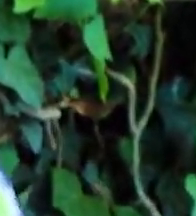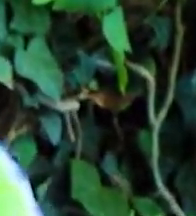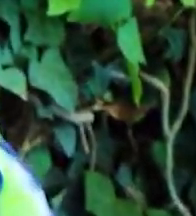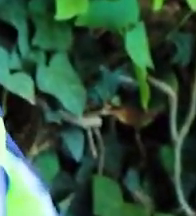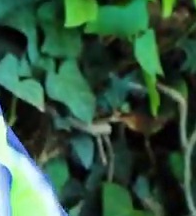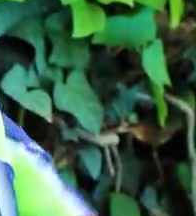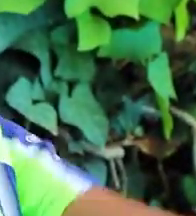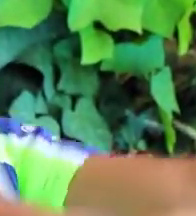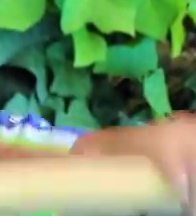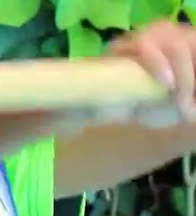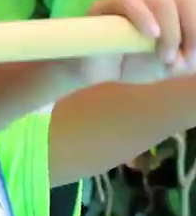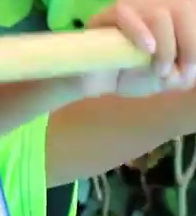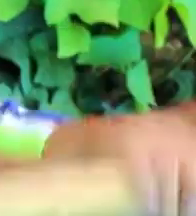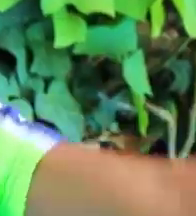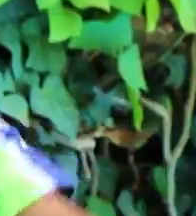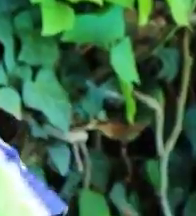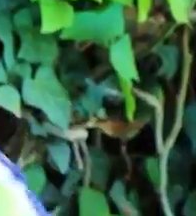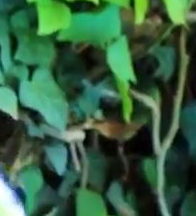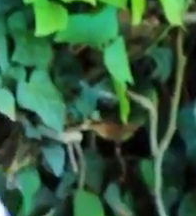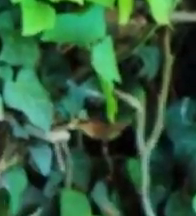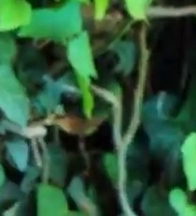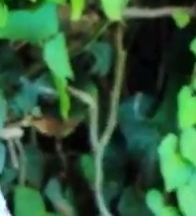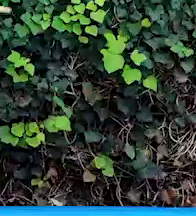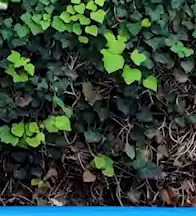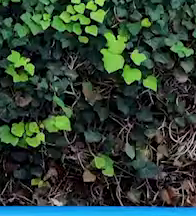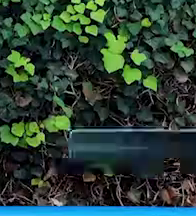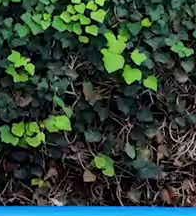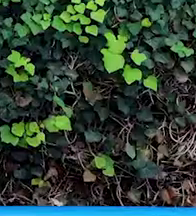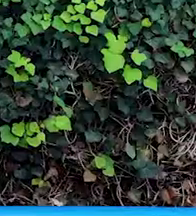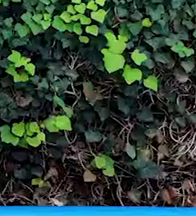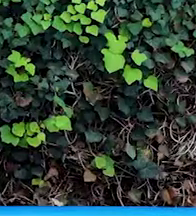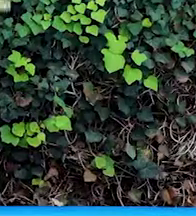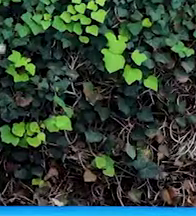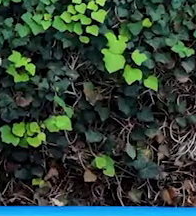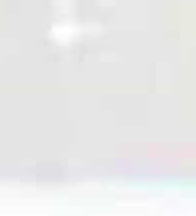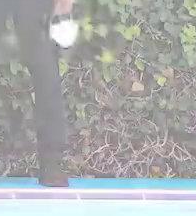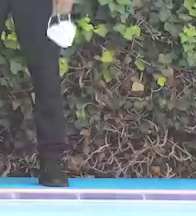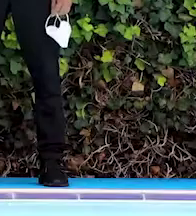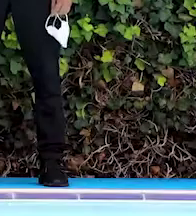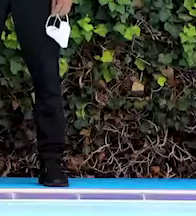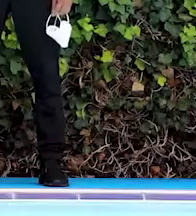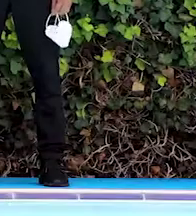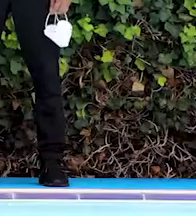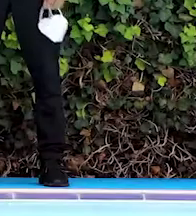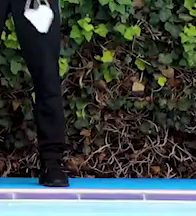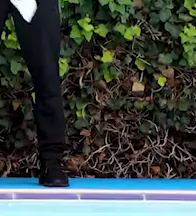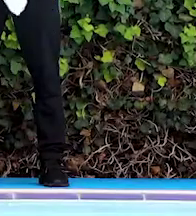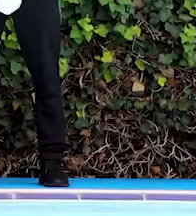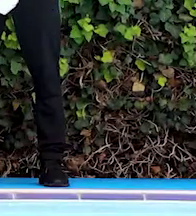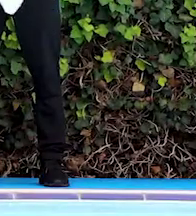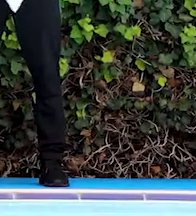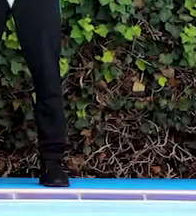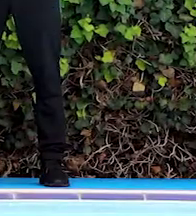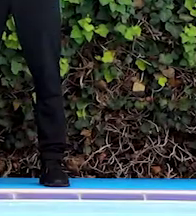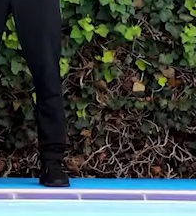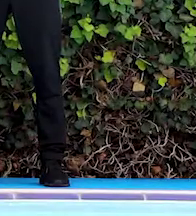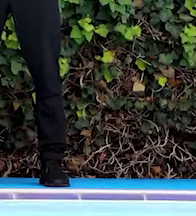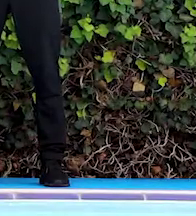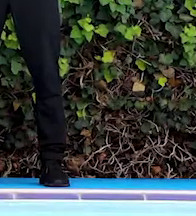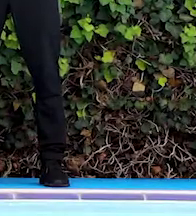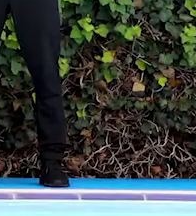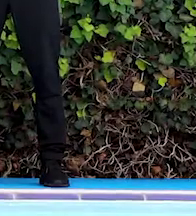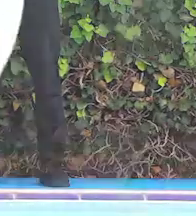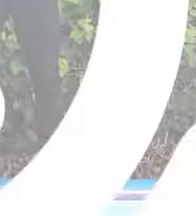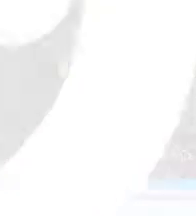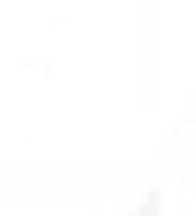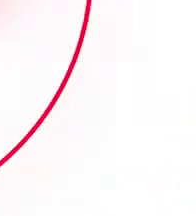Muy bien. Descansamos. Respiramos. Recuerda, al terminar la activación, no